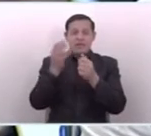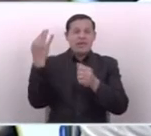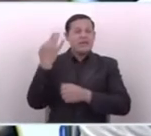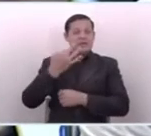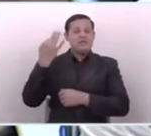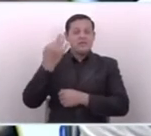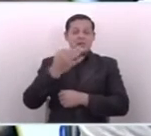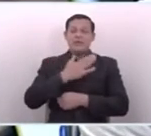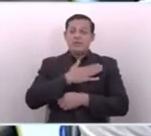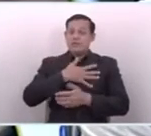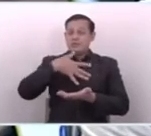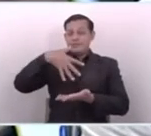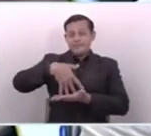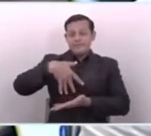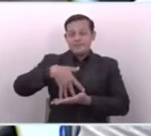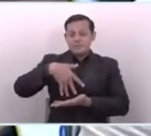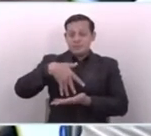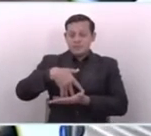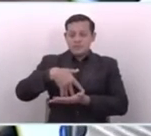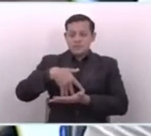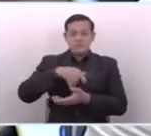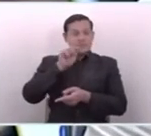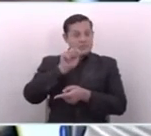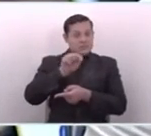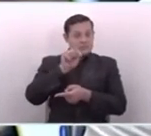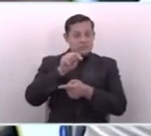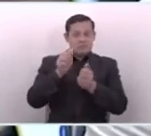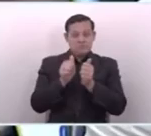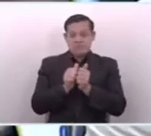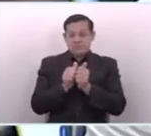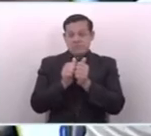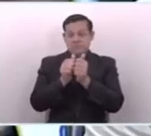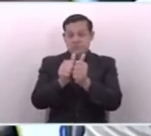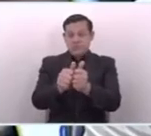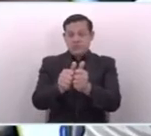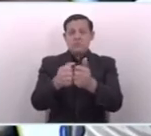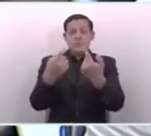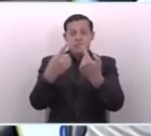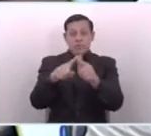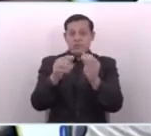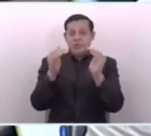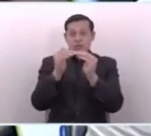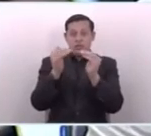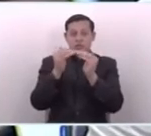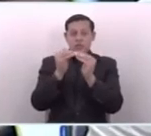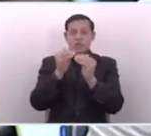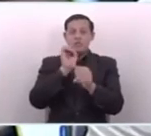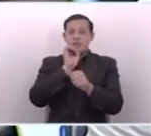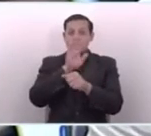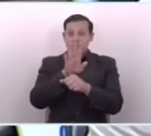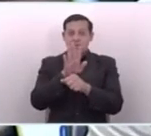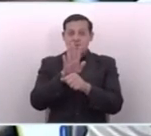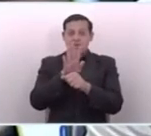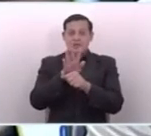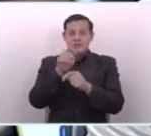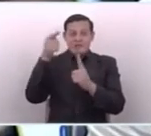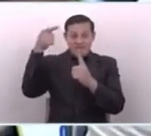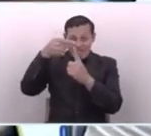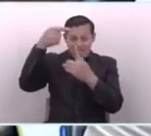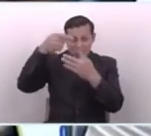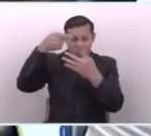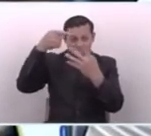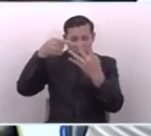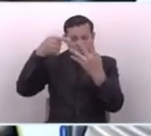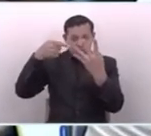necesidad que tiene la población, ahí hemos acompañado. Pero también vamos a ser enfáticos, enfáticas en señalar